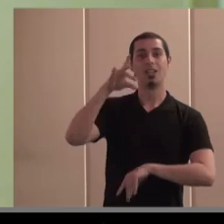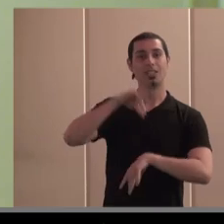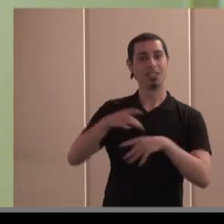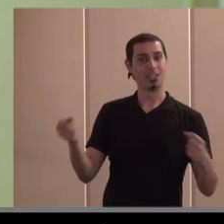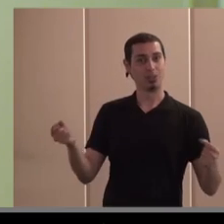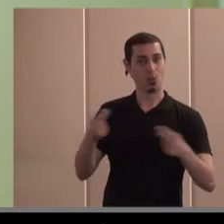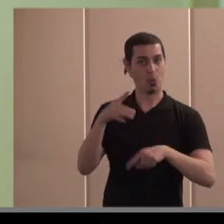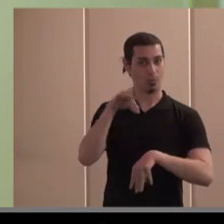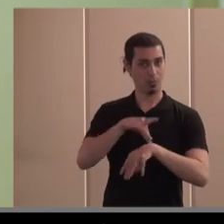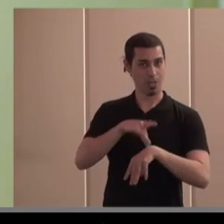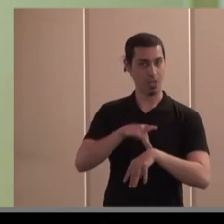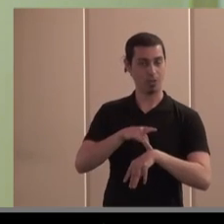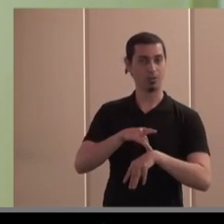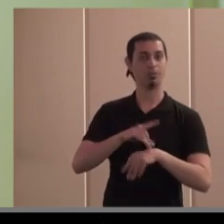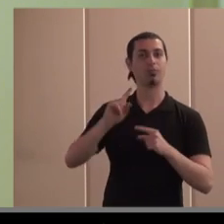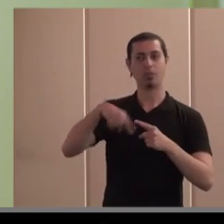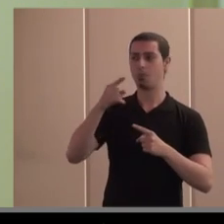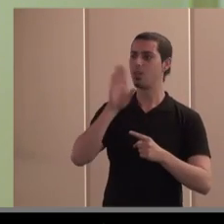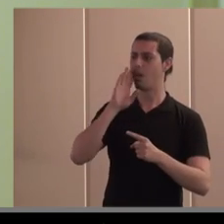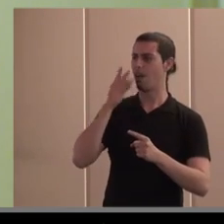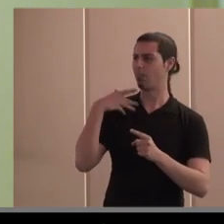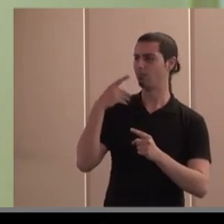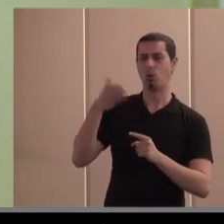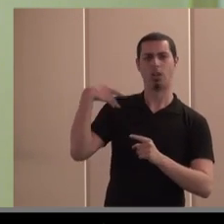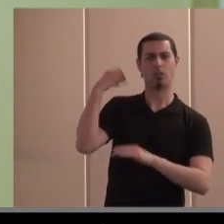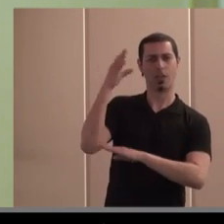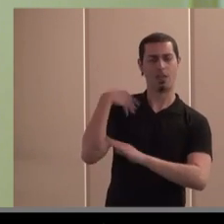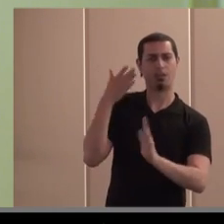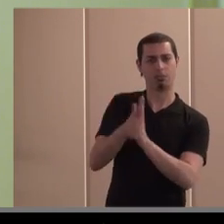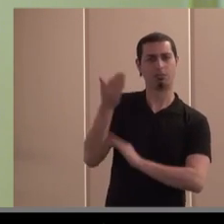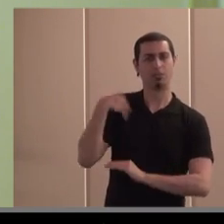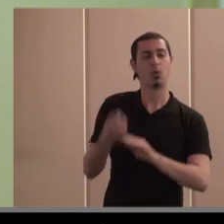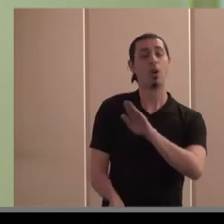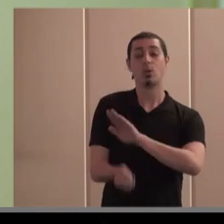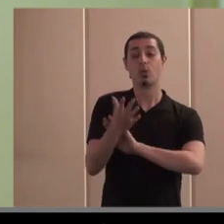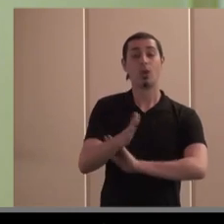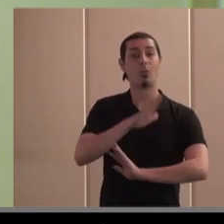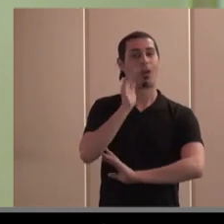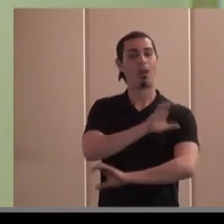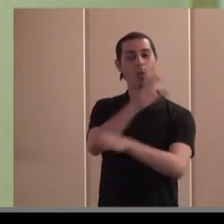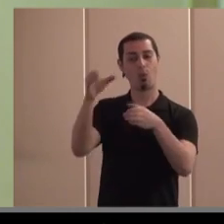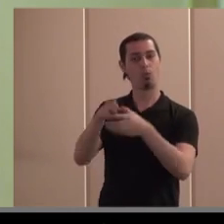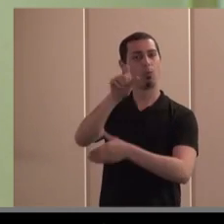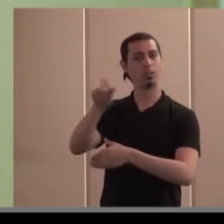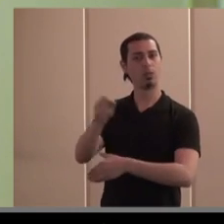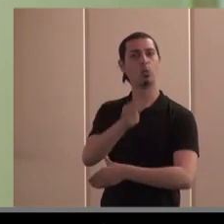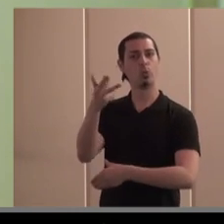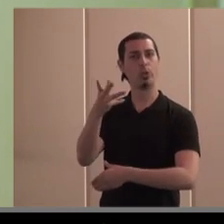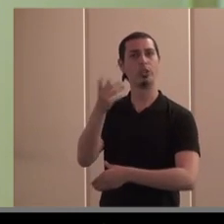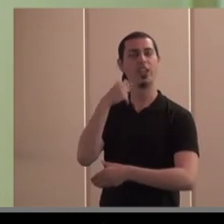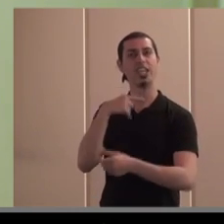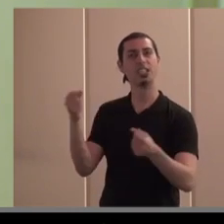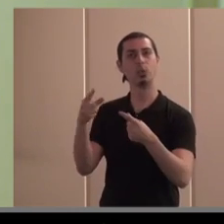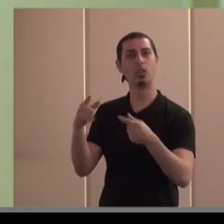en la anterior sesión presencial os hablaron de ellas nacieron fundamentalmente porque había un colectivo importante de trabajadores que no estaban